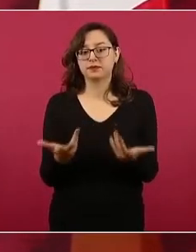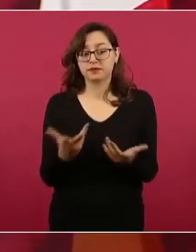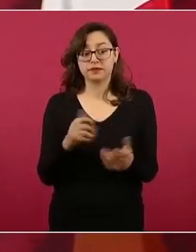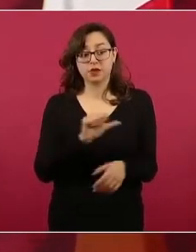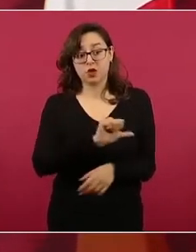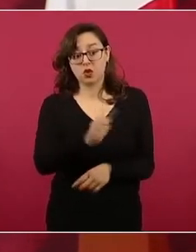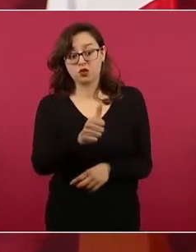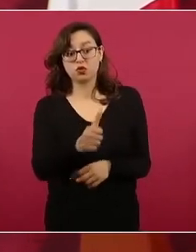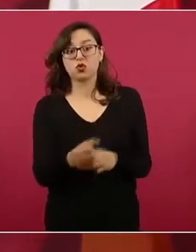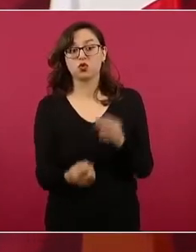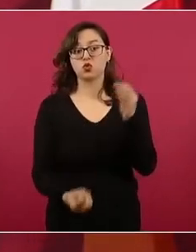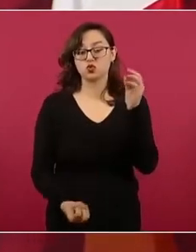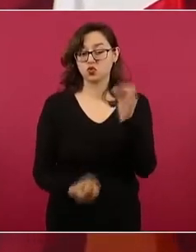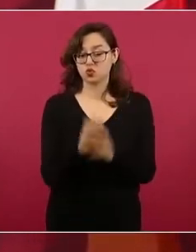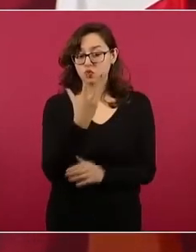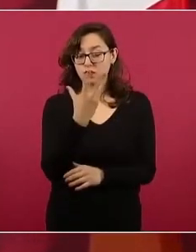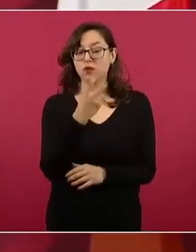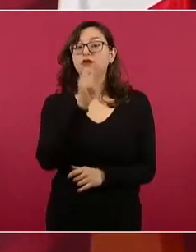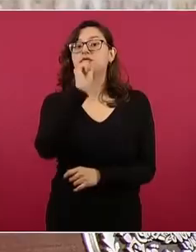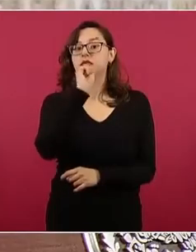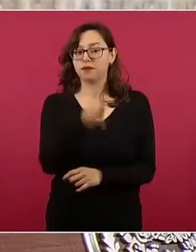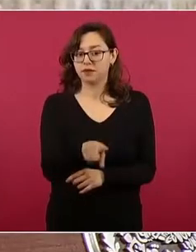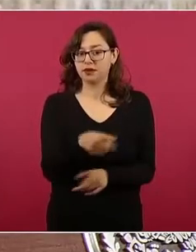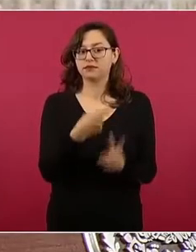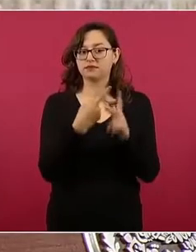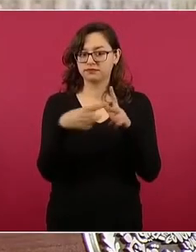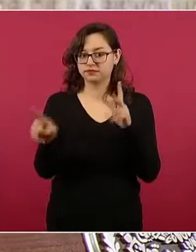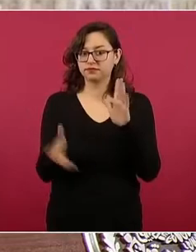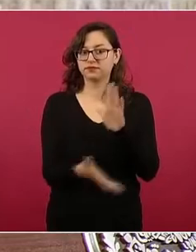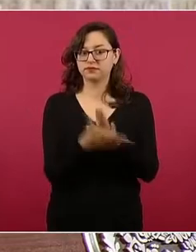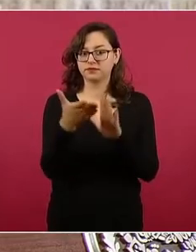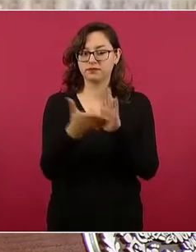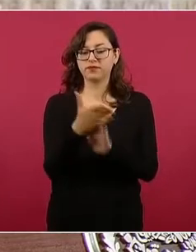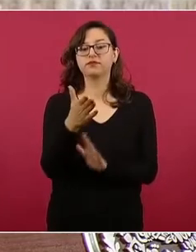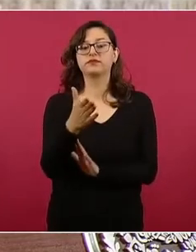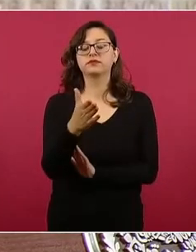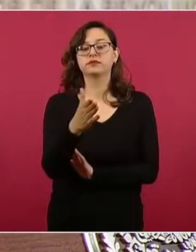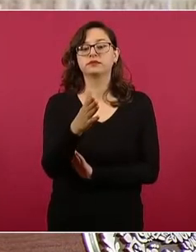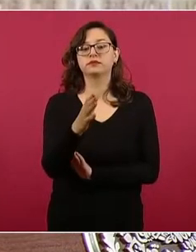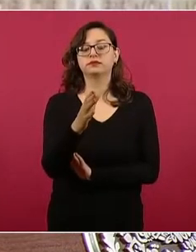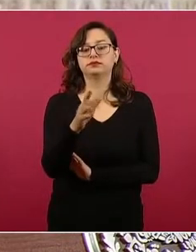coquizadora en Salina Cruz.